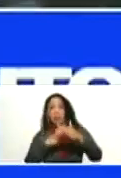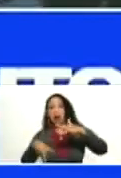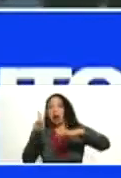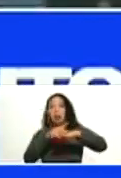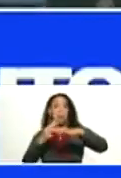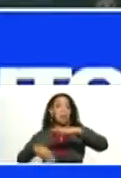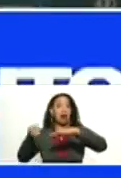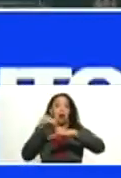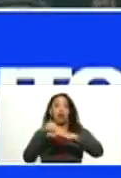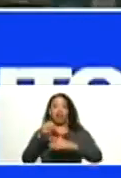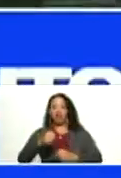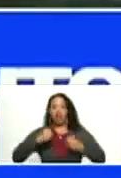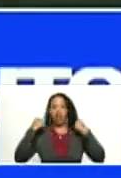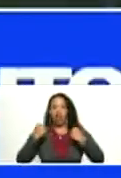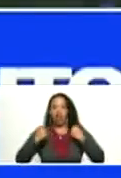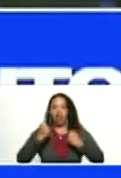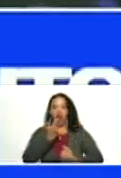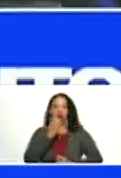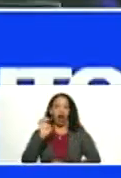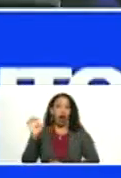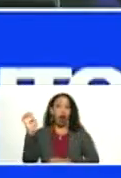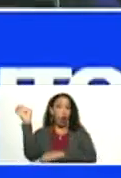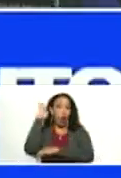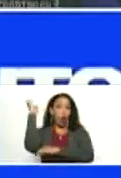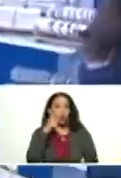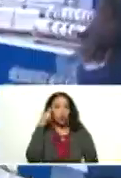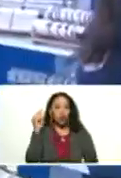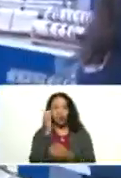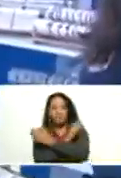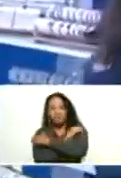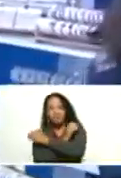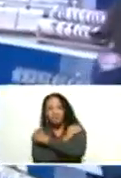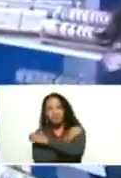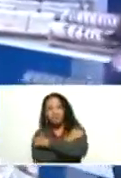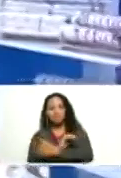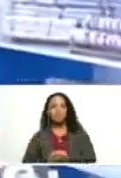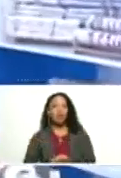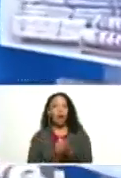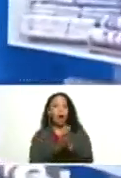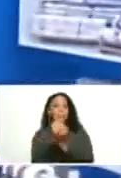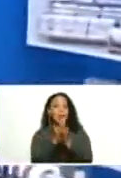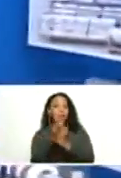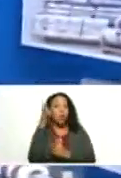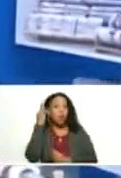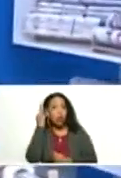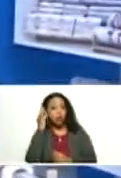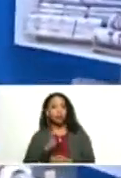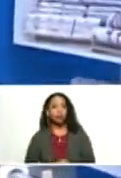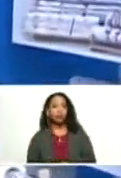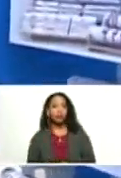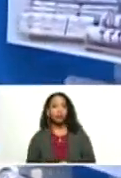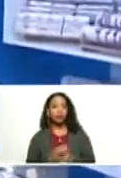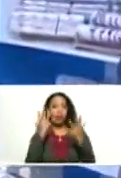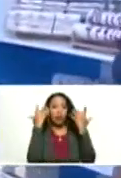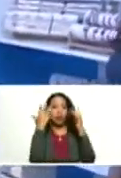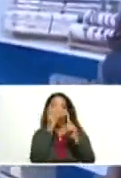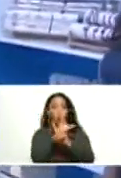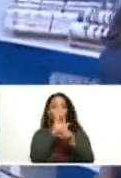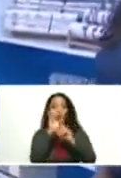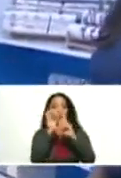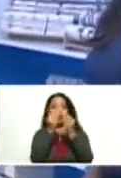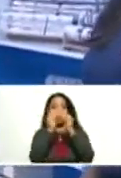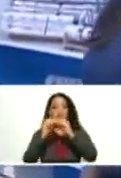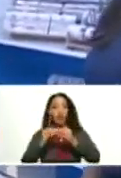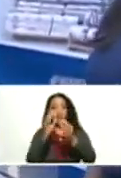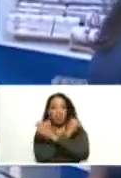con toda su arrogancia europea. Nunca lo podrán entender. Una emprendedora artesanal, felicidades.